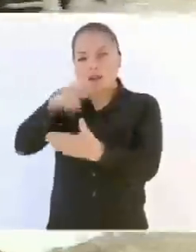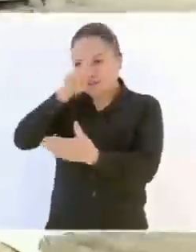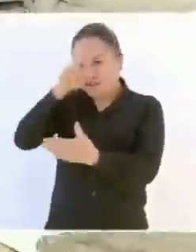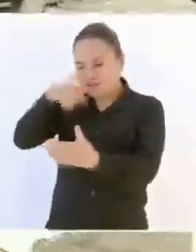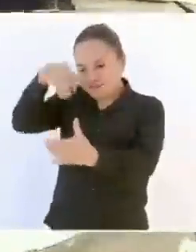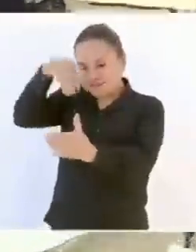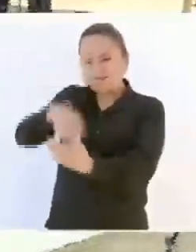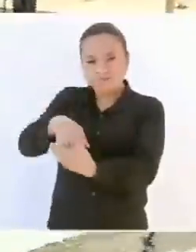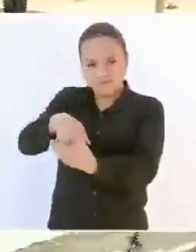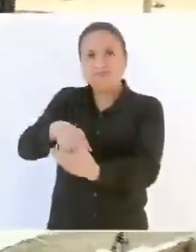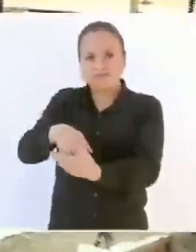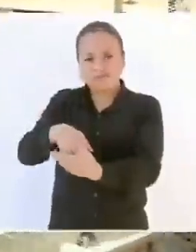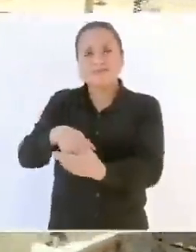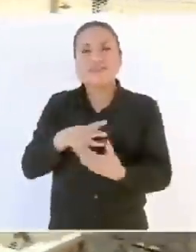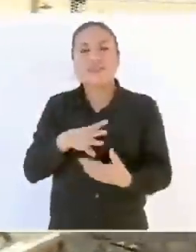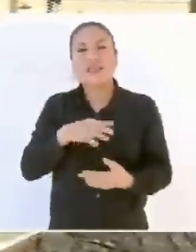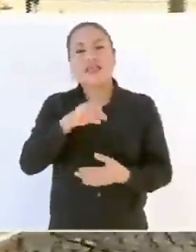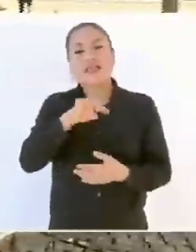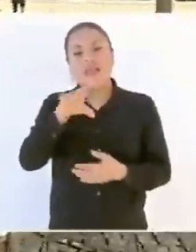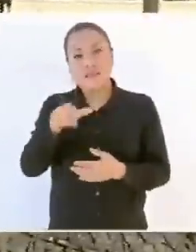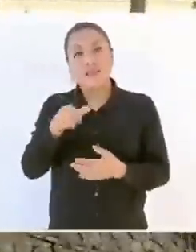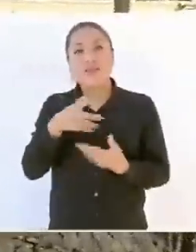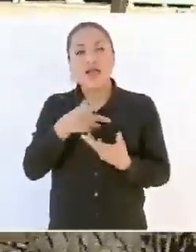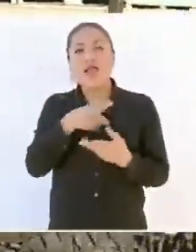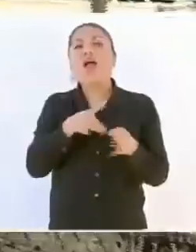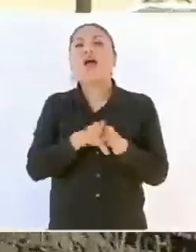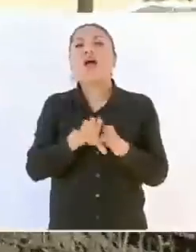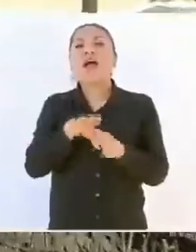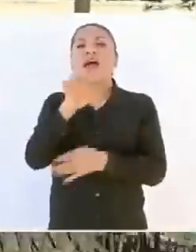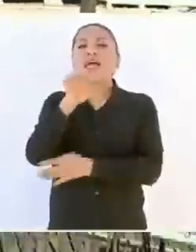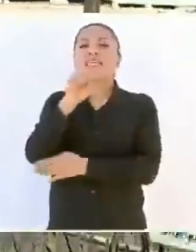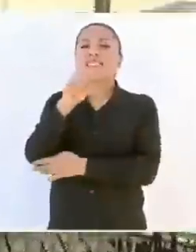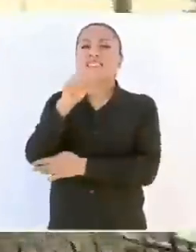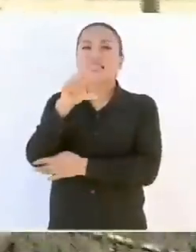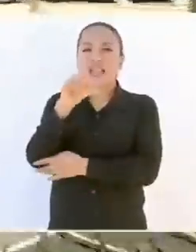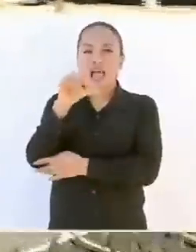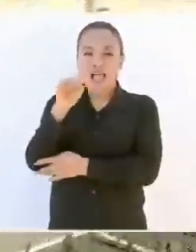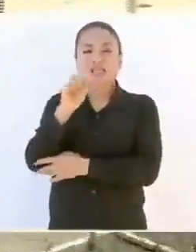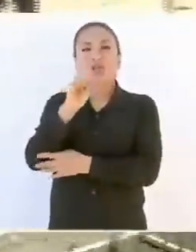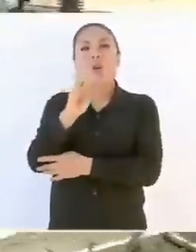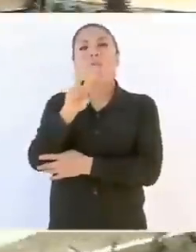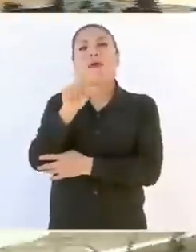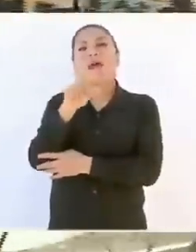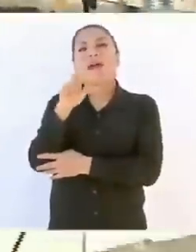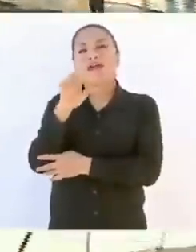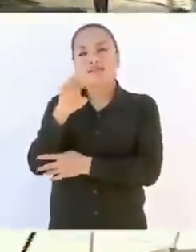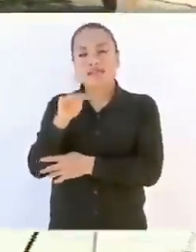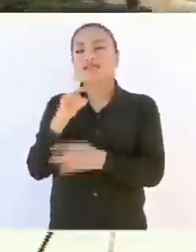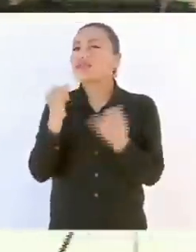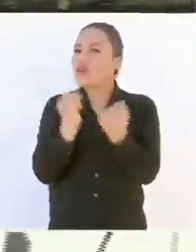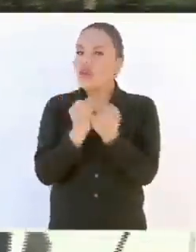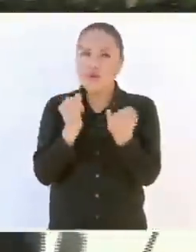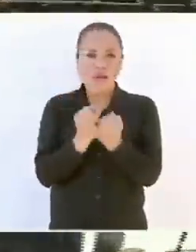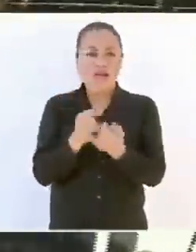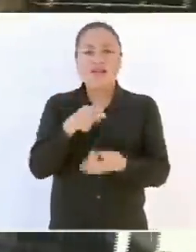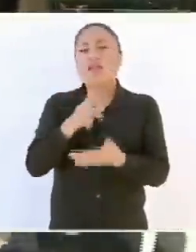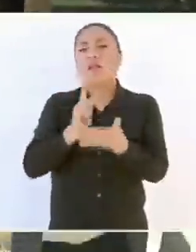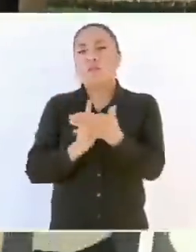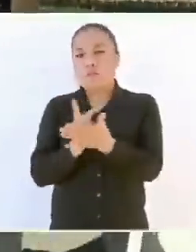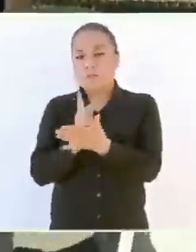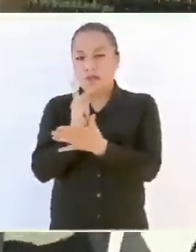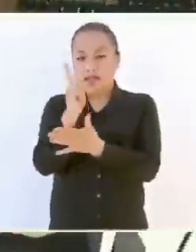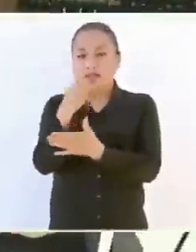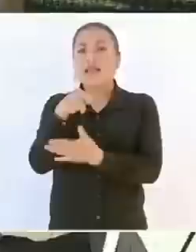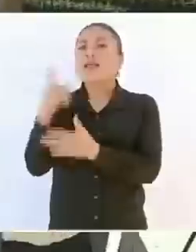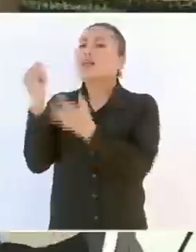método que es el sistema de estacas o varetas Aquí tenemos también de la misma manera de las plantas que tienen los